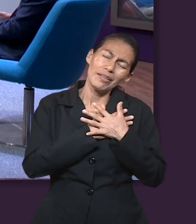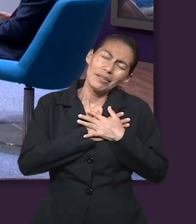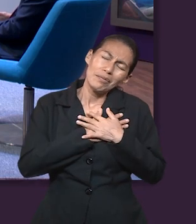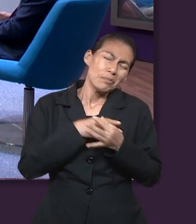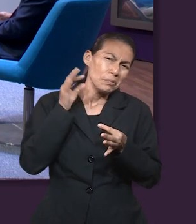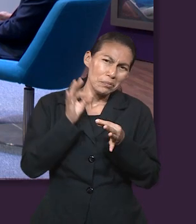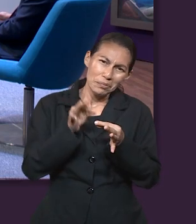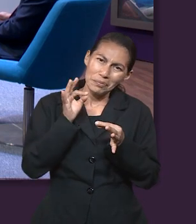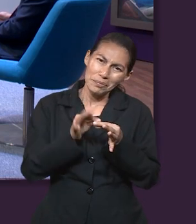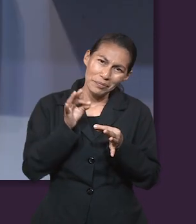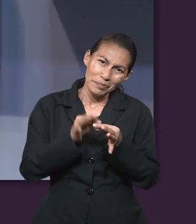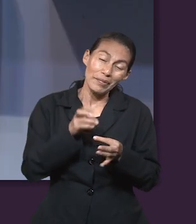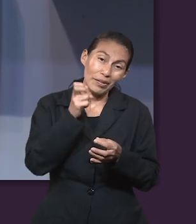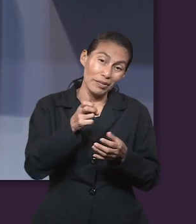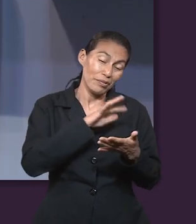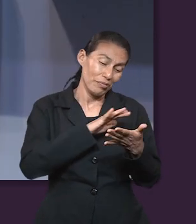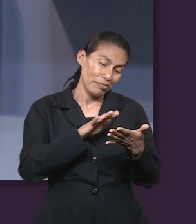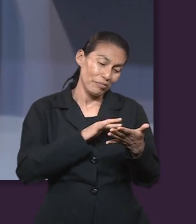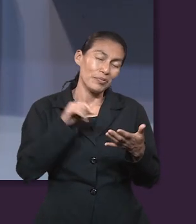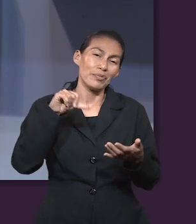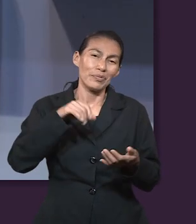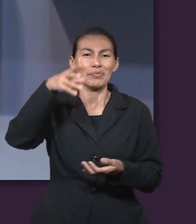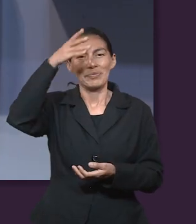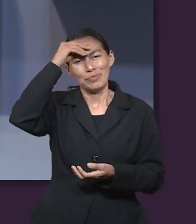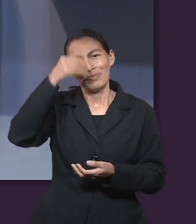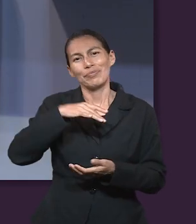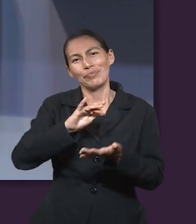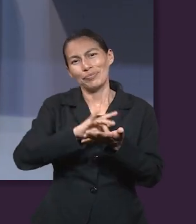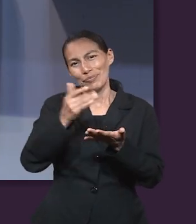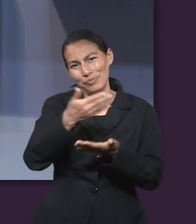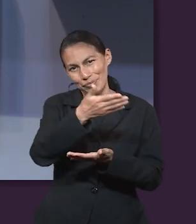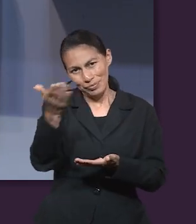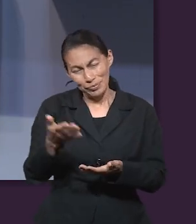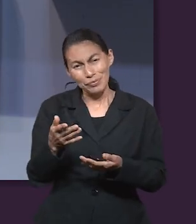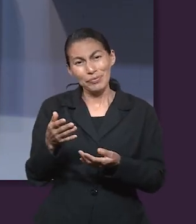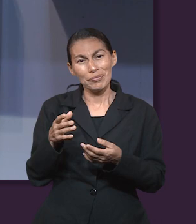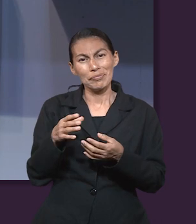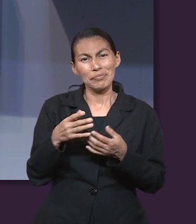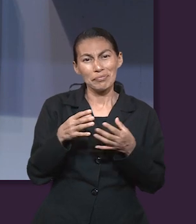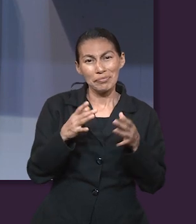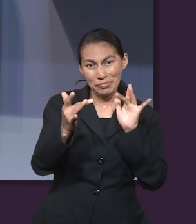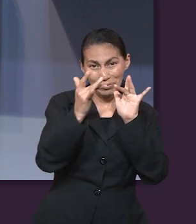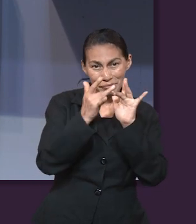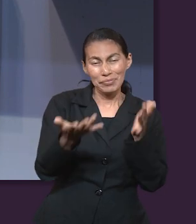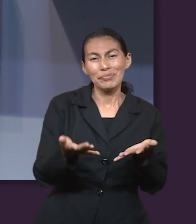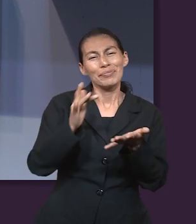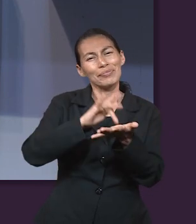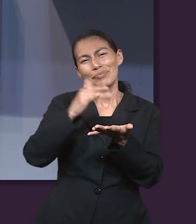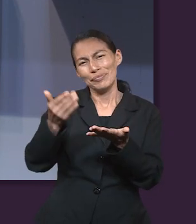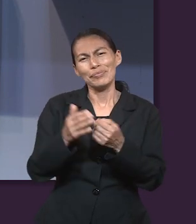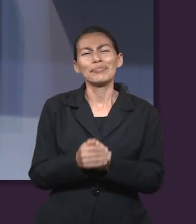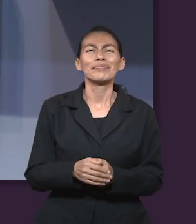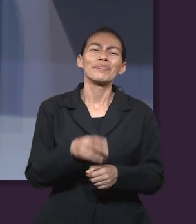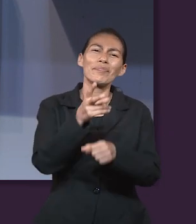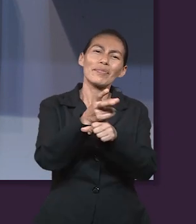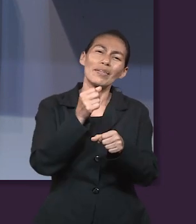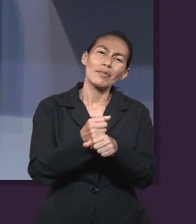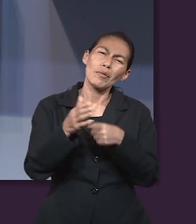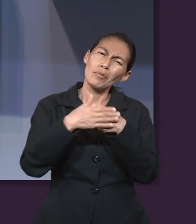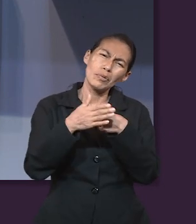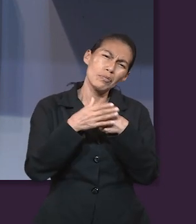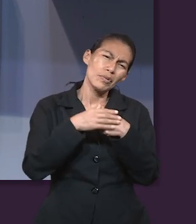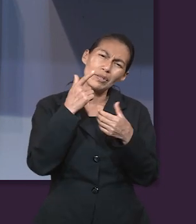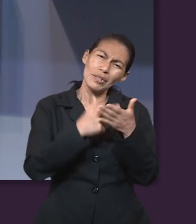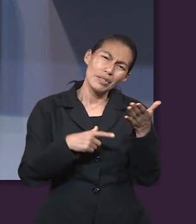hemos leído ahora en este texto. Pues, agradezco a todos ustedes por acompañarnos en este repaso, y